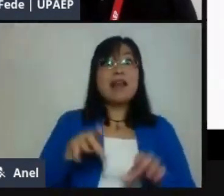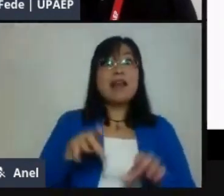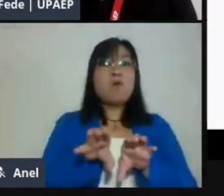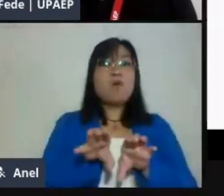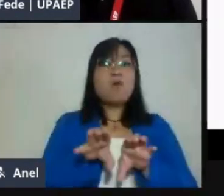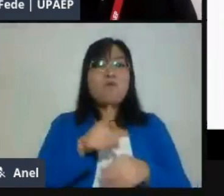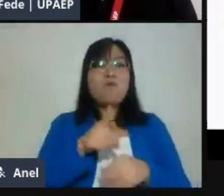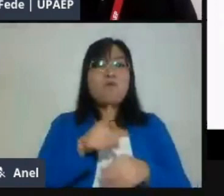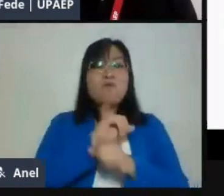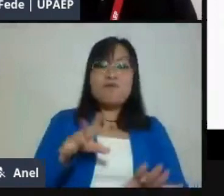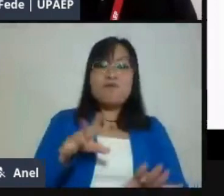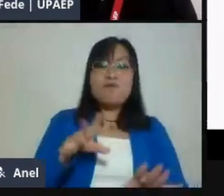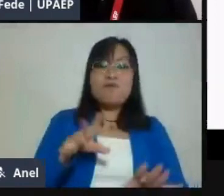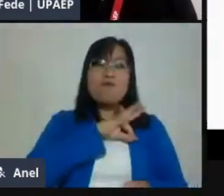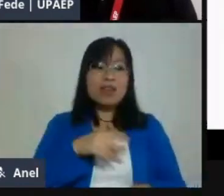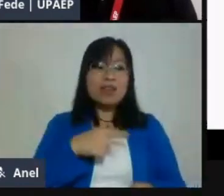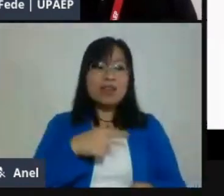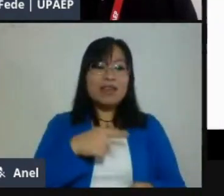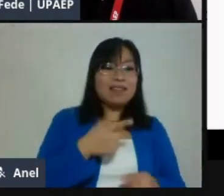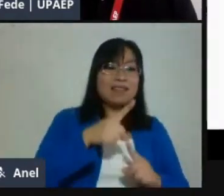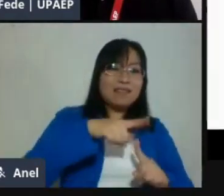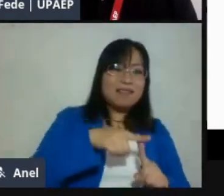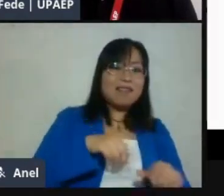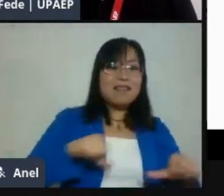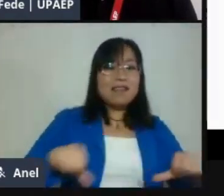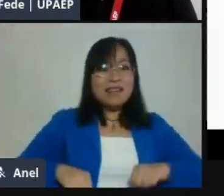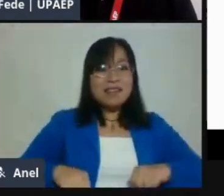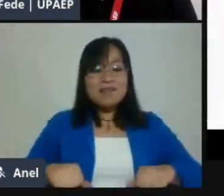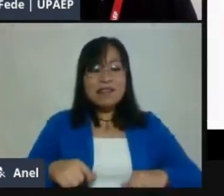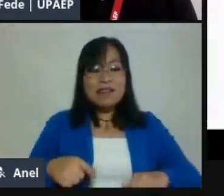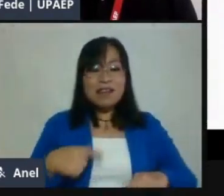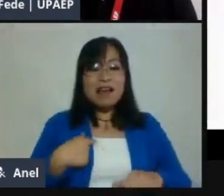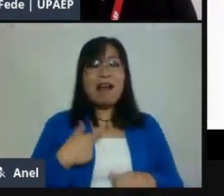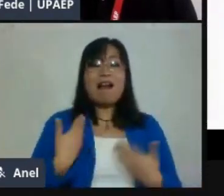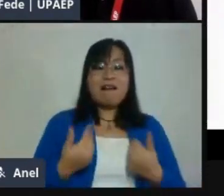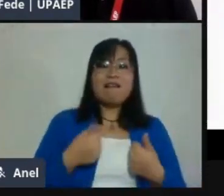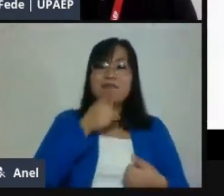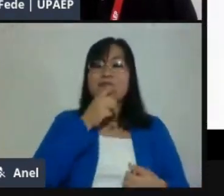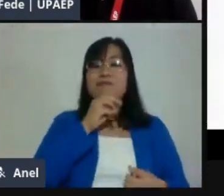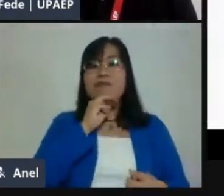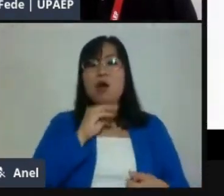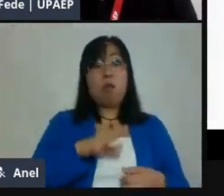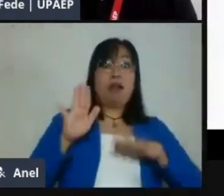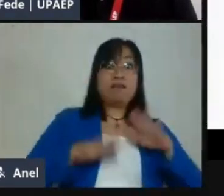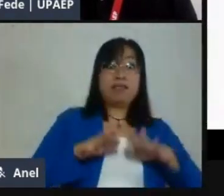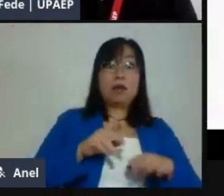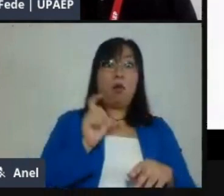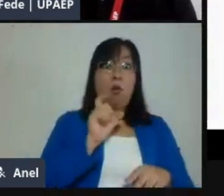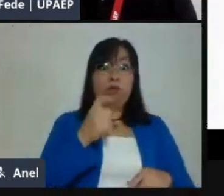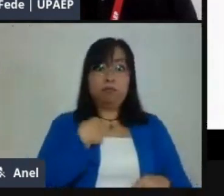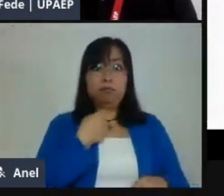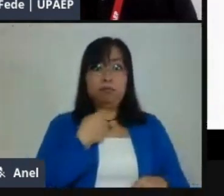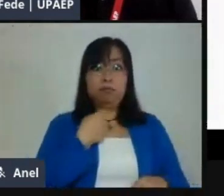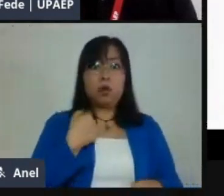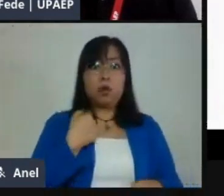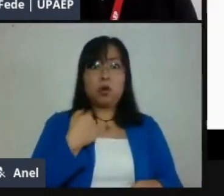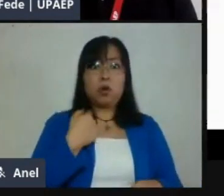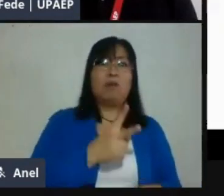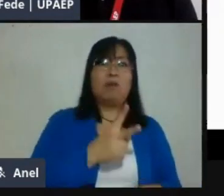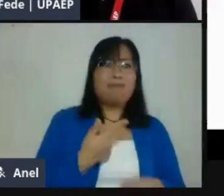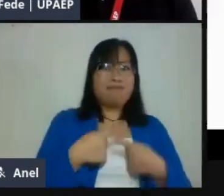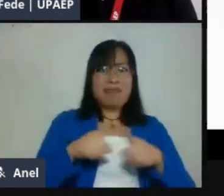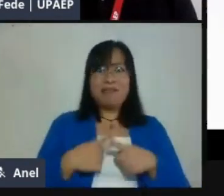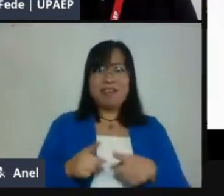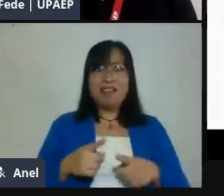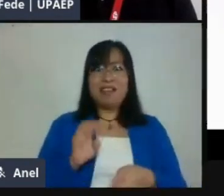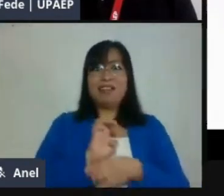cuando empieza a haber un poco de triangulación y los papás empiezan a desesperar. Porque como bien decíamos al principio, ellos no son maestros, ellos no